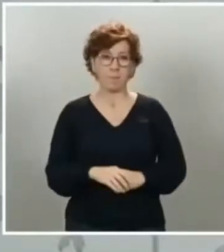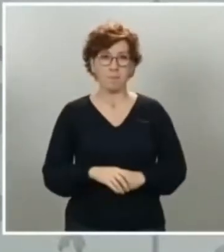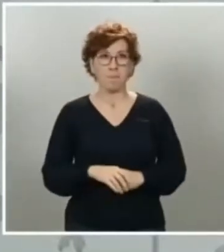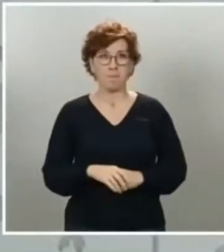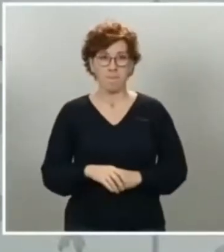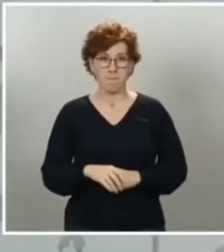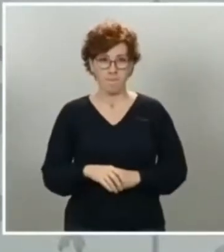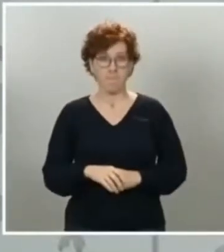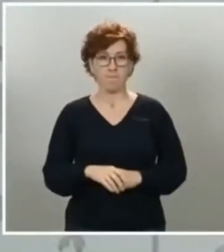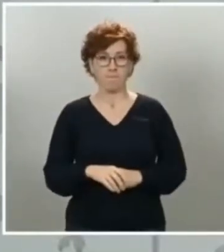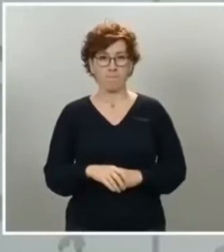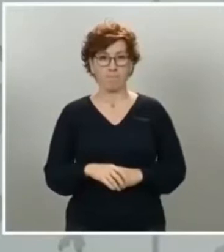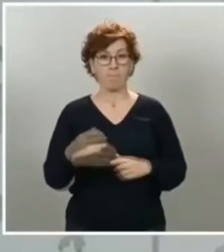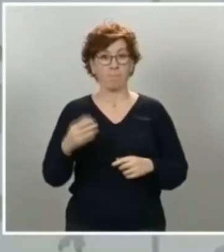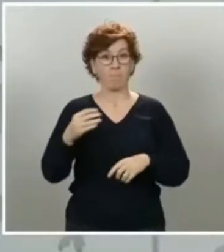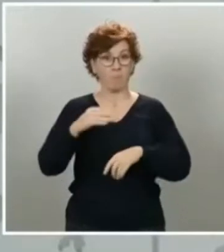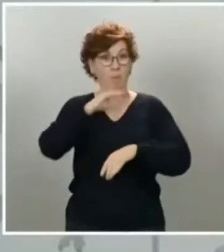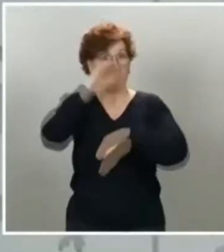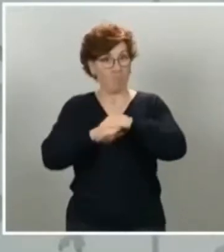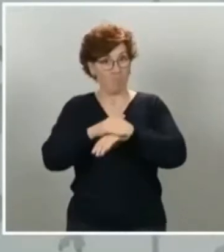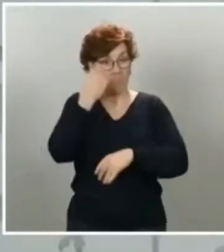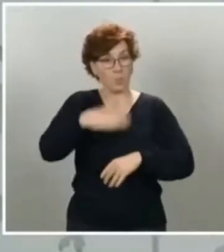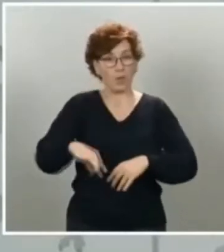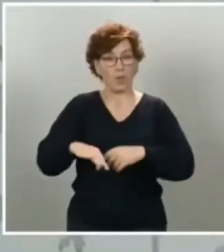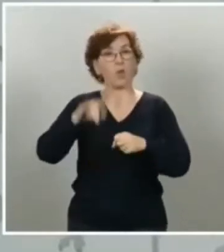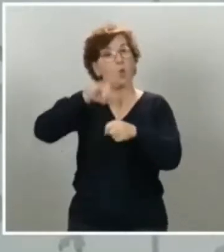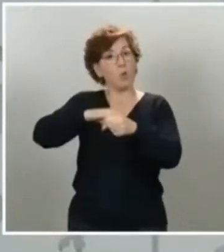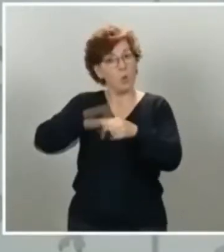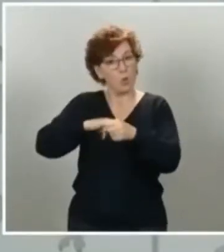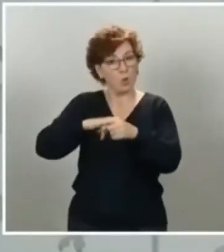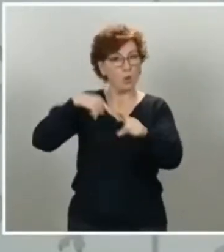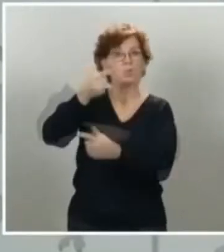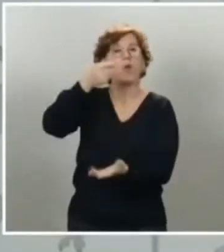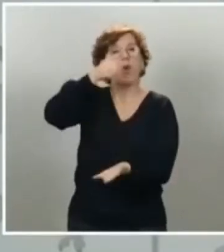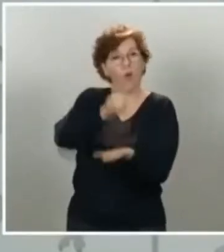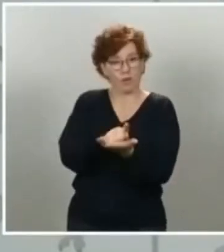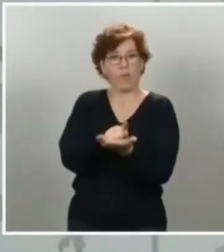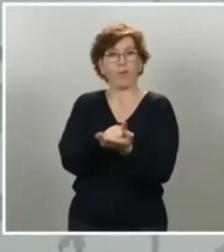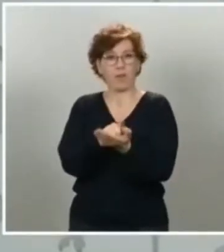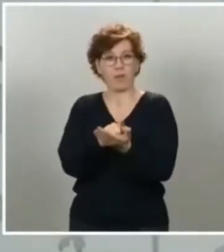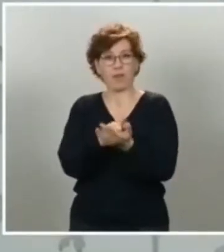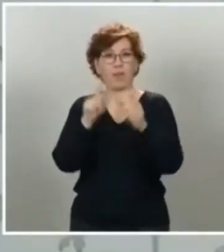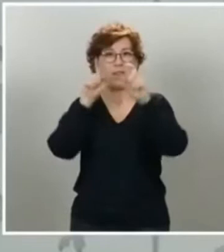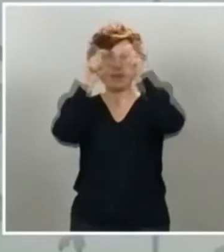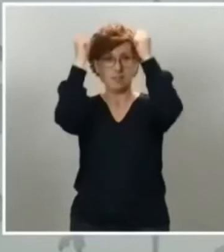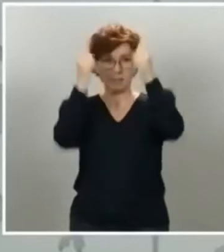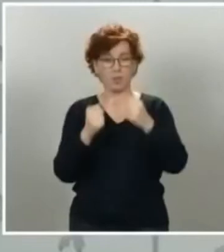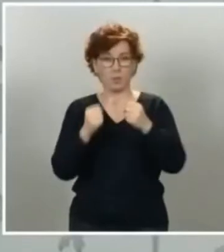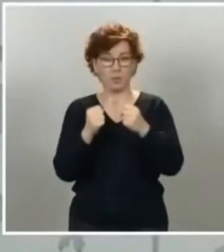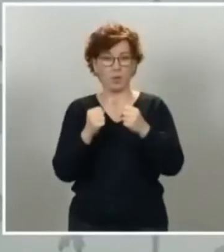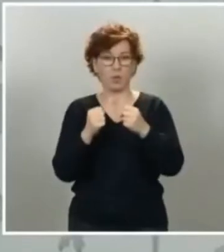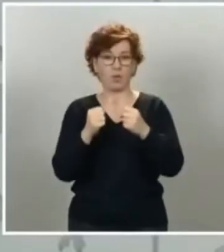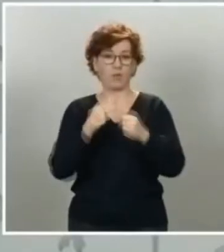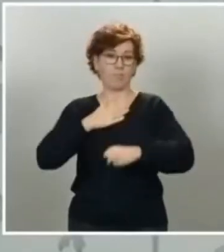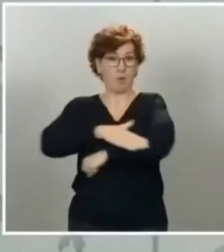cumplimiento de esta obligación, el lunes volveremos a repartir por parte de todas las instituciones del Estado, principalmente del Gobierno de España,